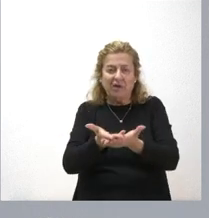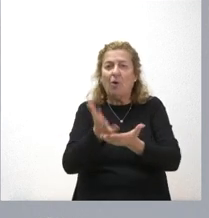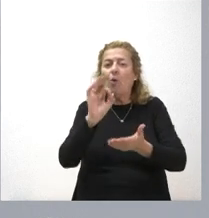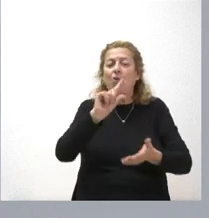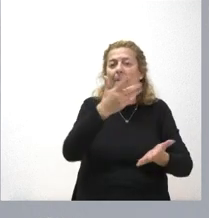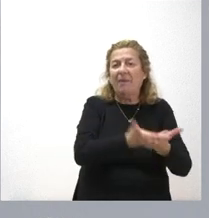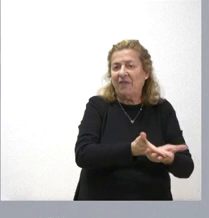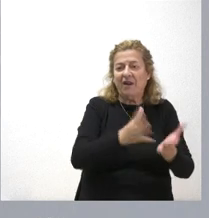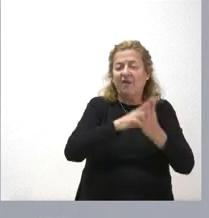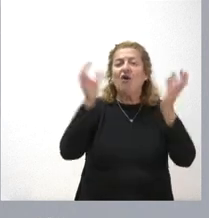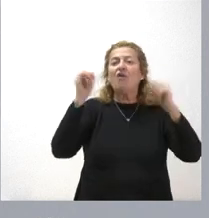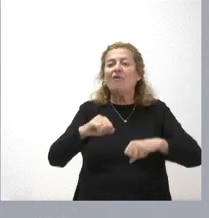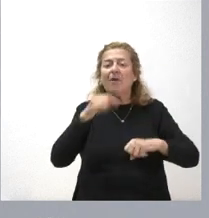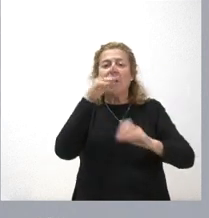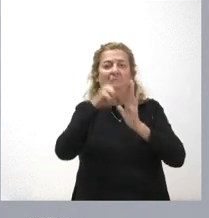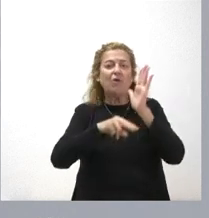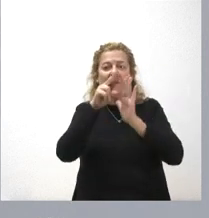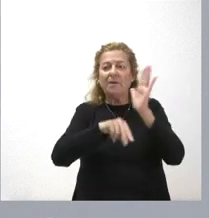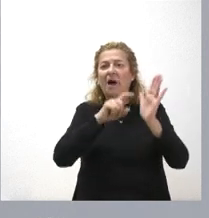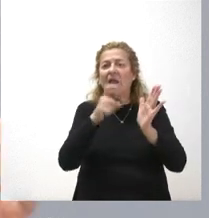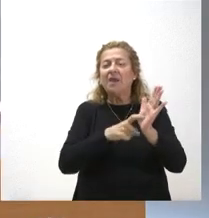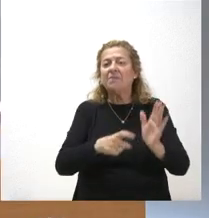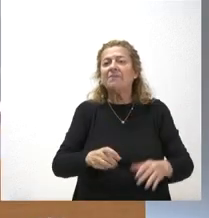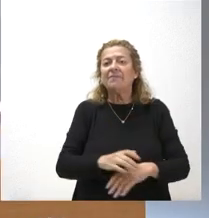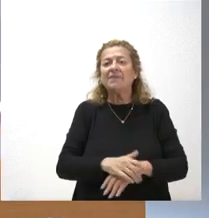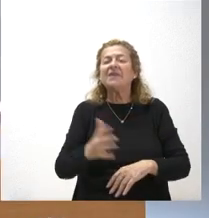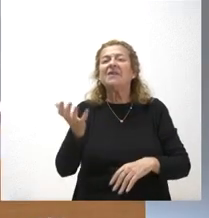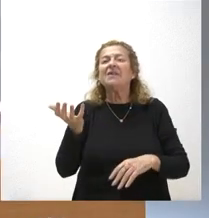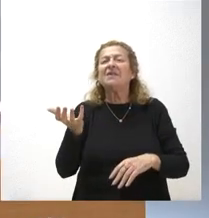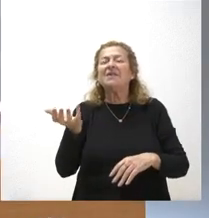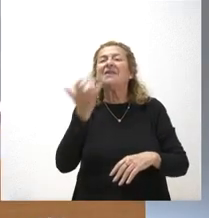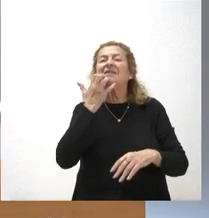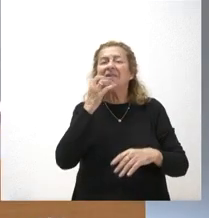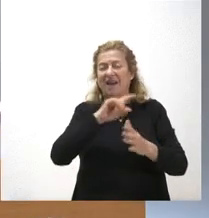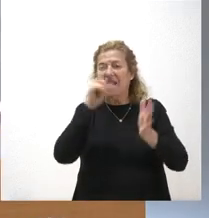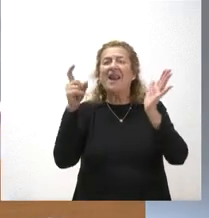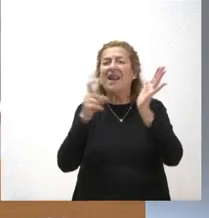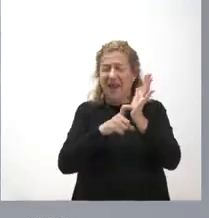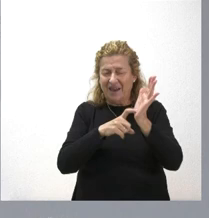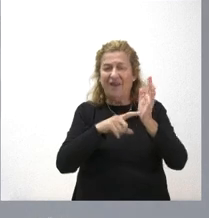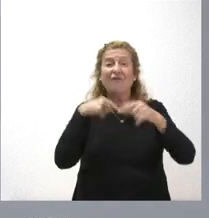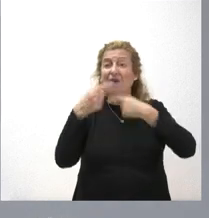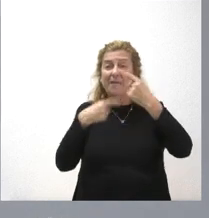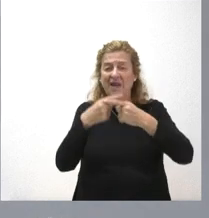solicitarlo conforme a lo que establece la normativa vigente Si la ley de violencia intrafamiliar continúa su tramitación de elaboración del texto